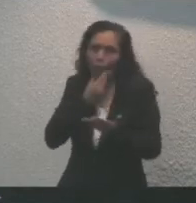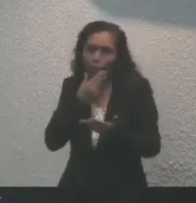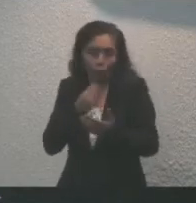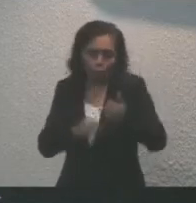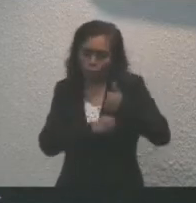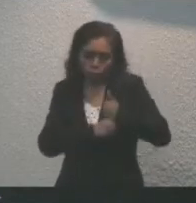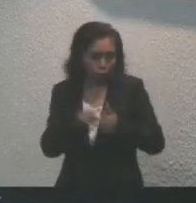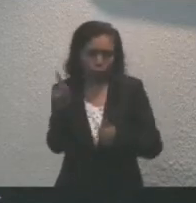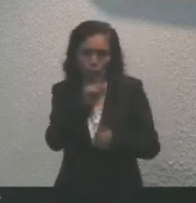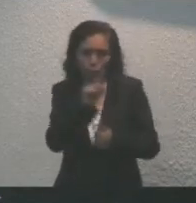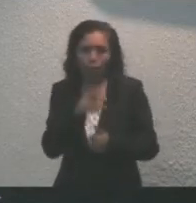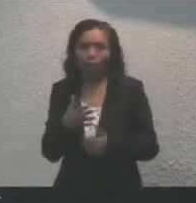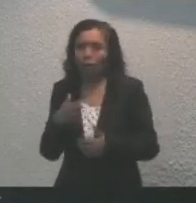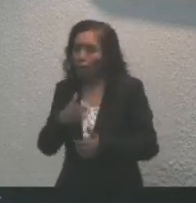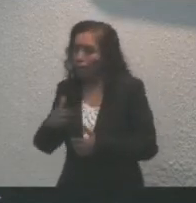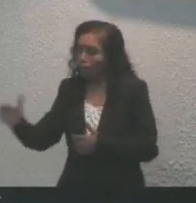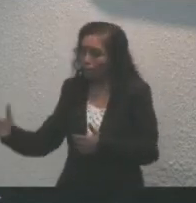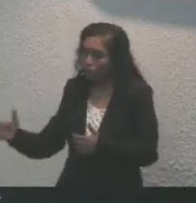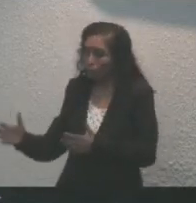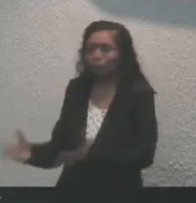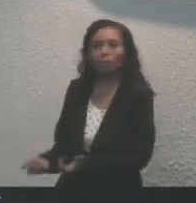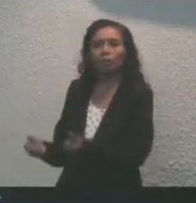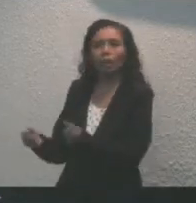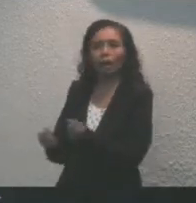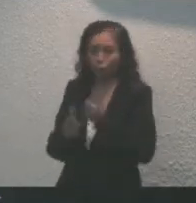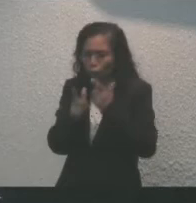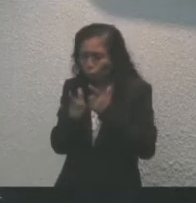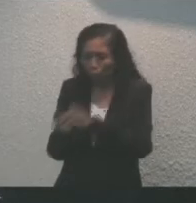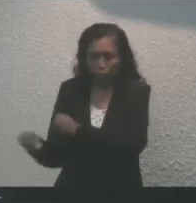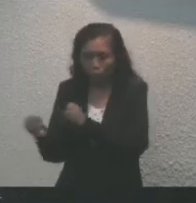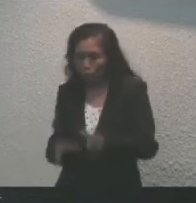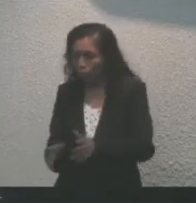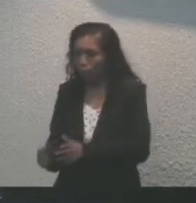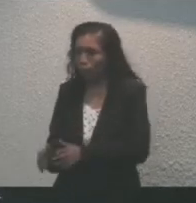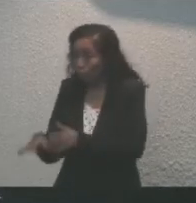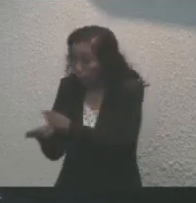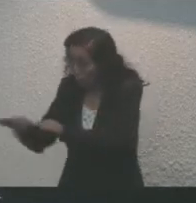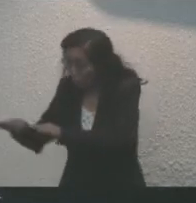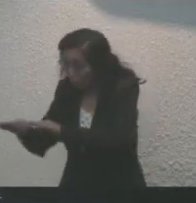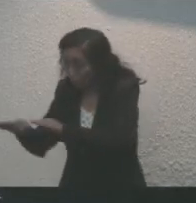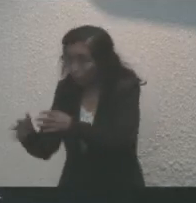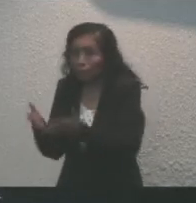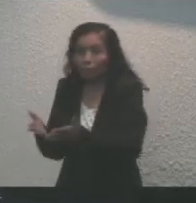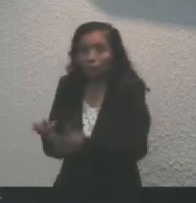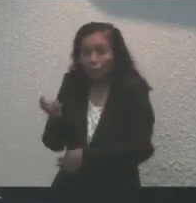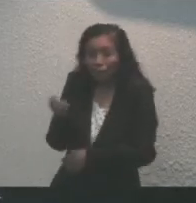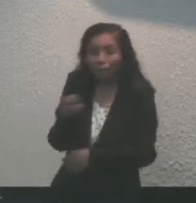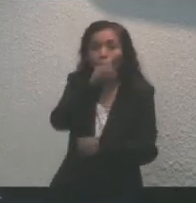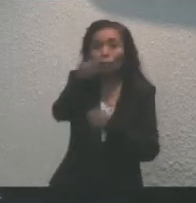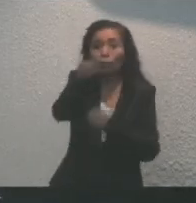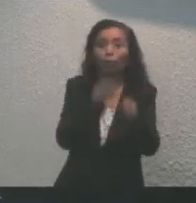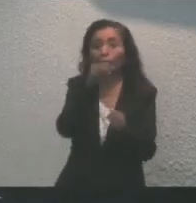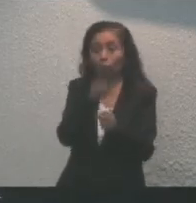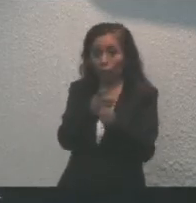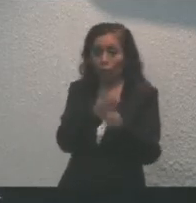soldados, abandonaron las armas para trabajar en sus tierras. Eso dio oportunidad a que